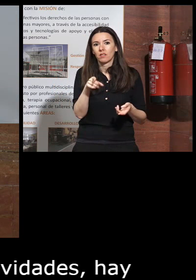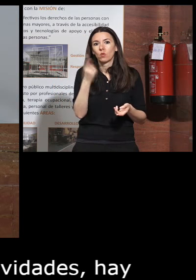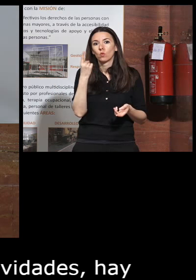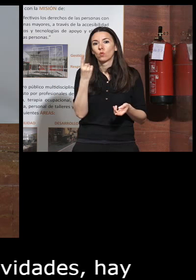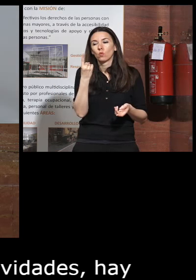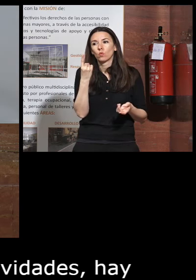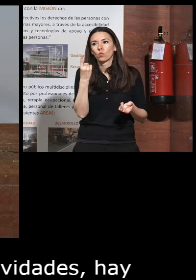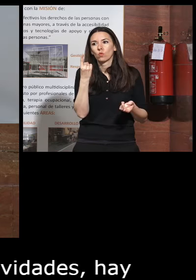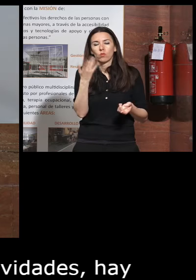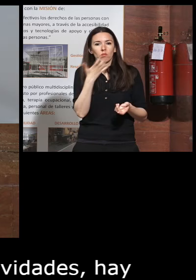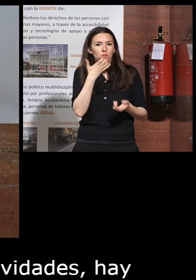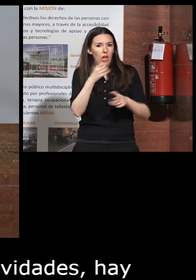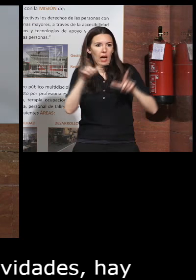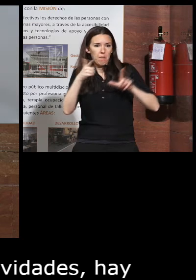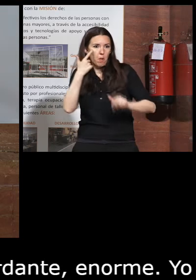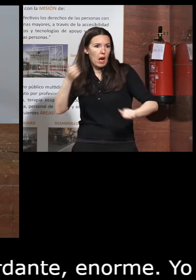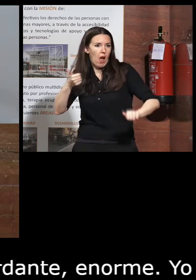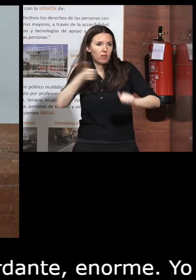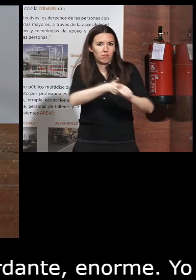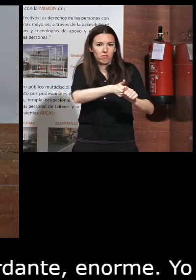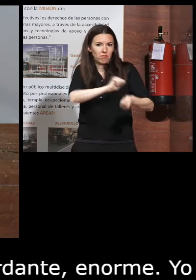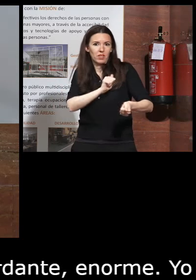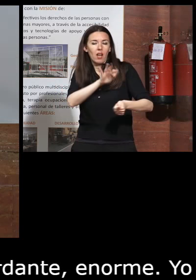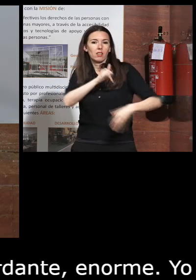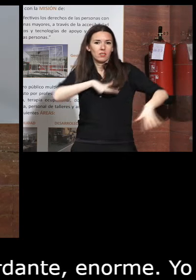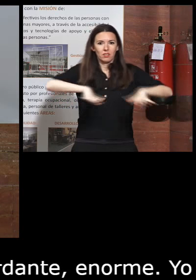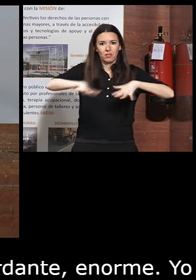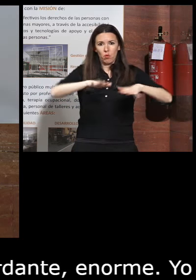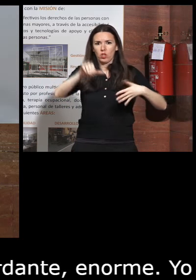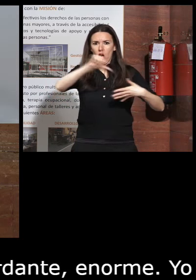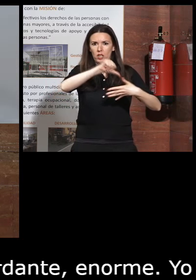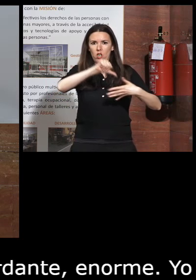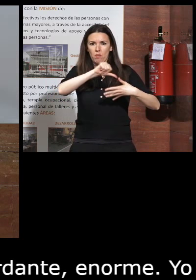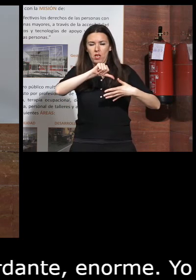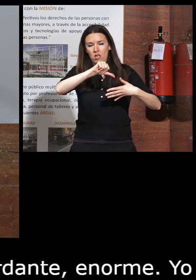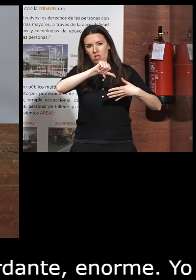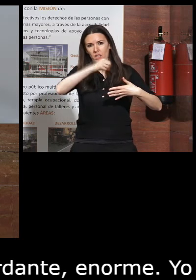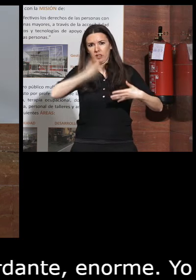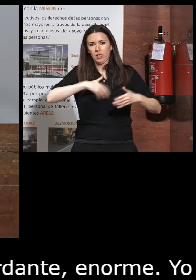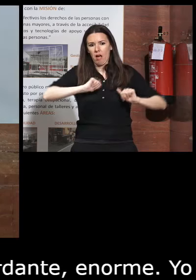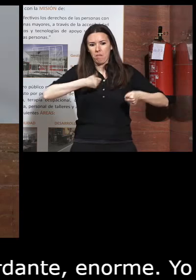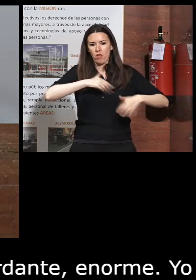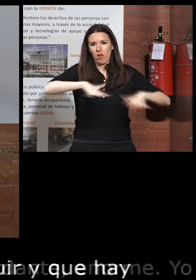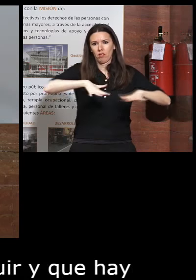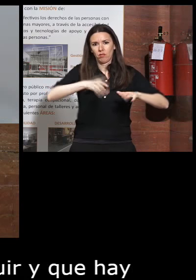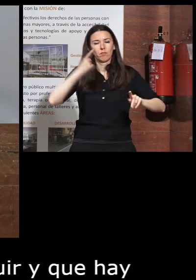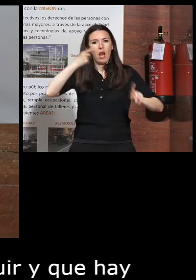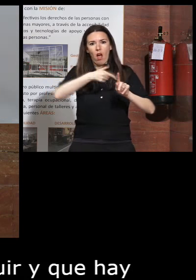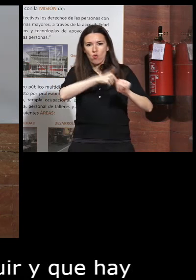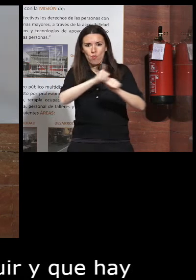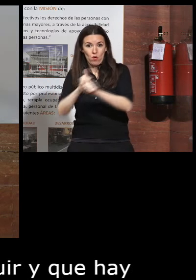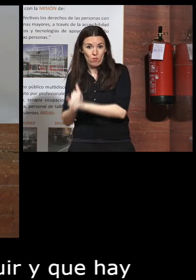un ejemplo a seguir y que hay hay movimientos ya en Latinoamérica en Iberoamérica para replicar esta idea